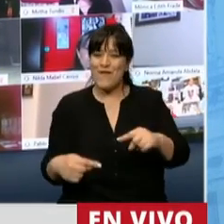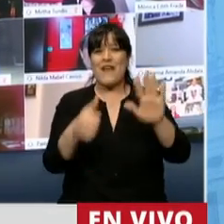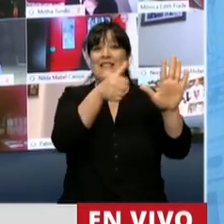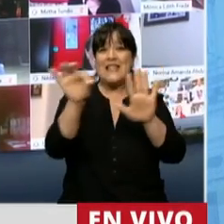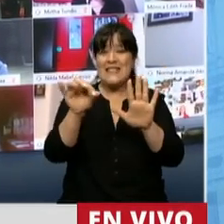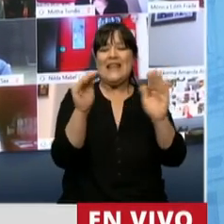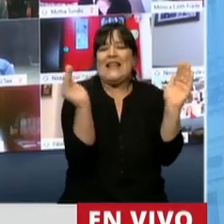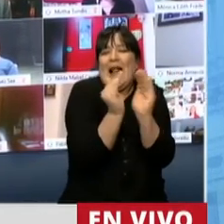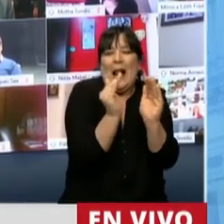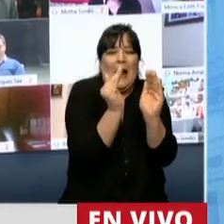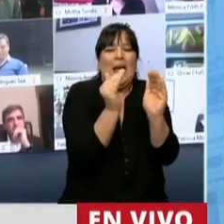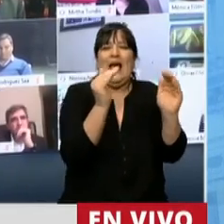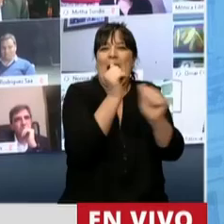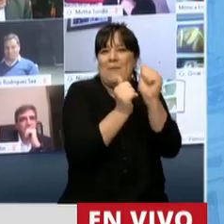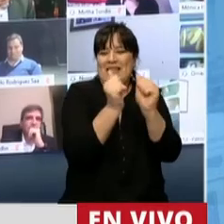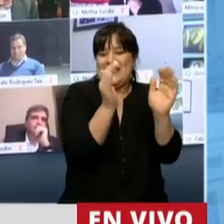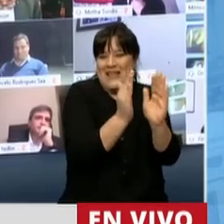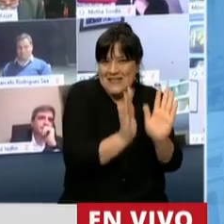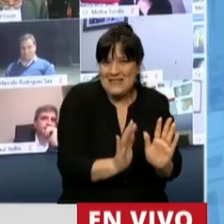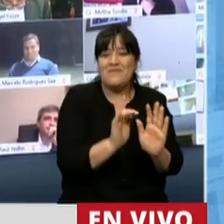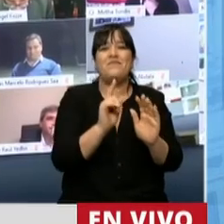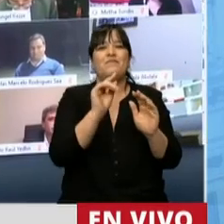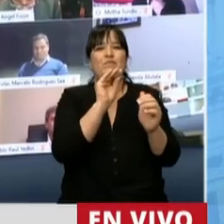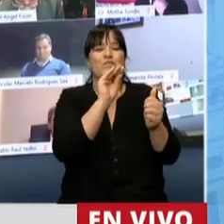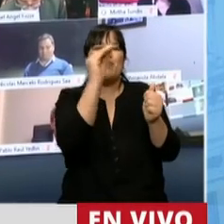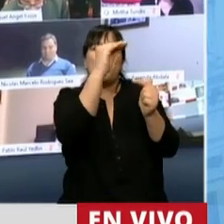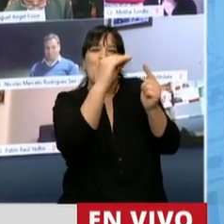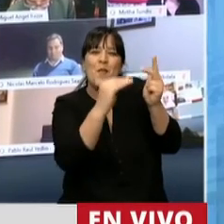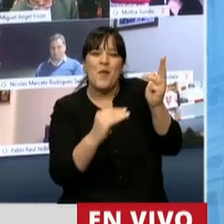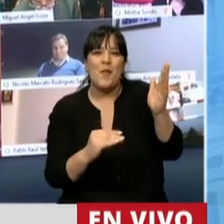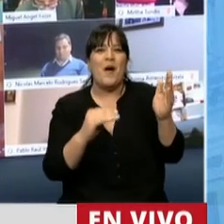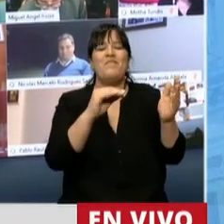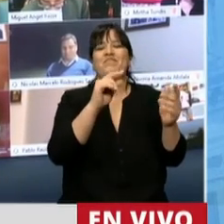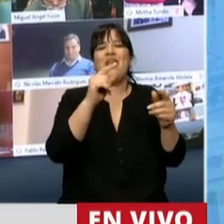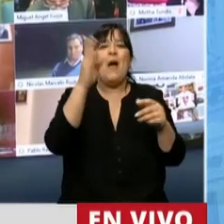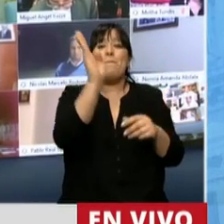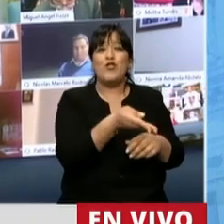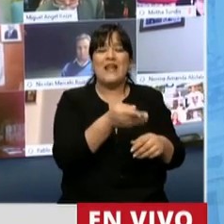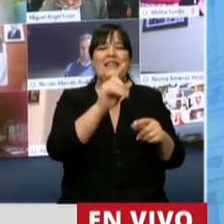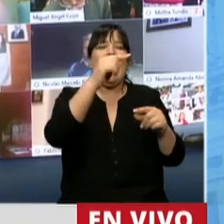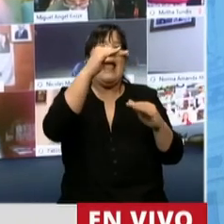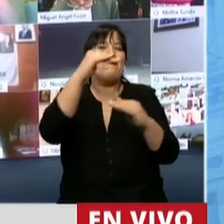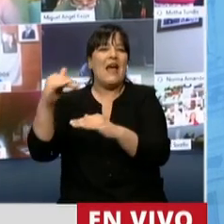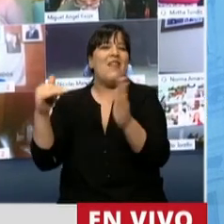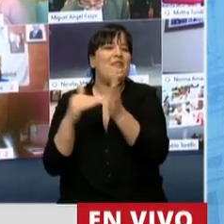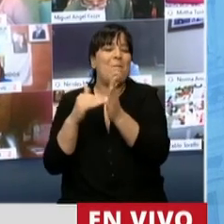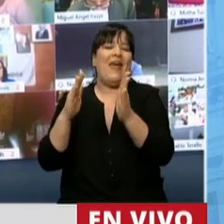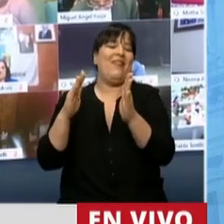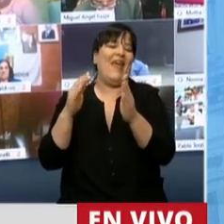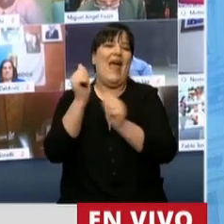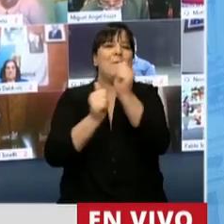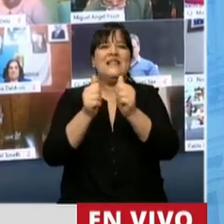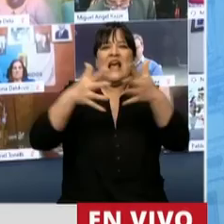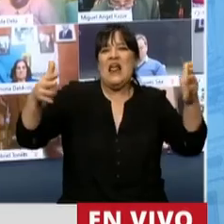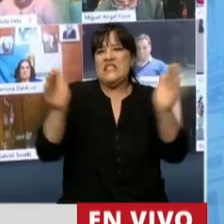% para micro y pequeñas empresas y se reduce ese beneficio según el tamaño de la empresa repito